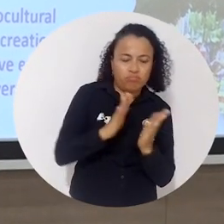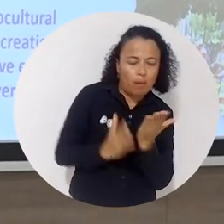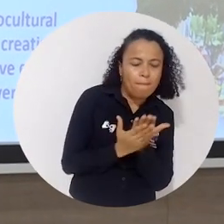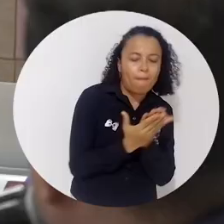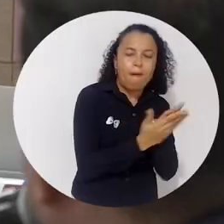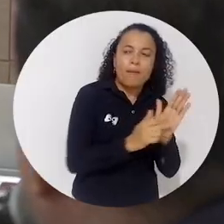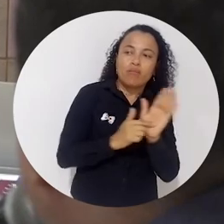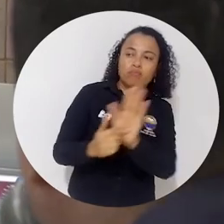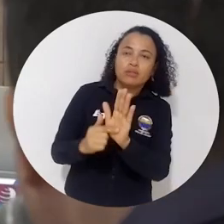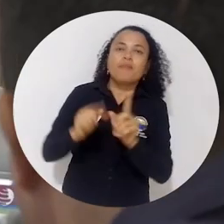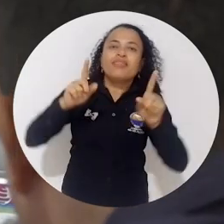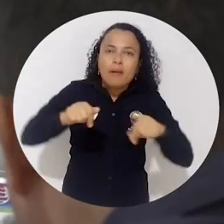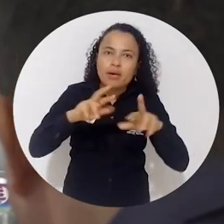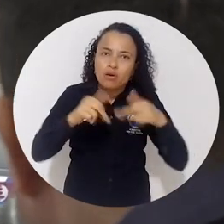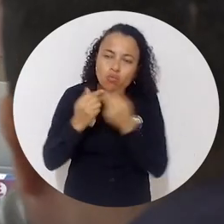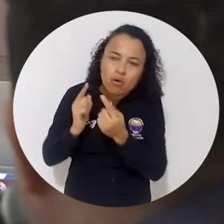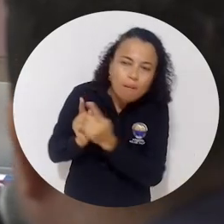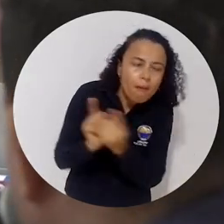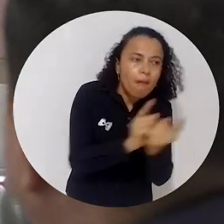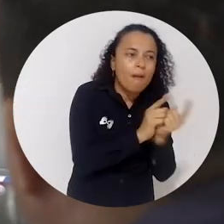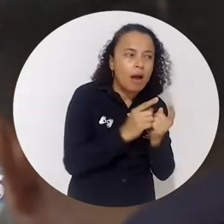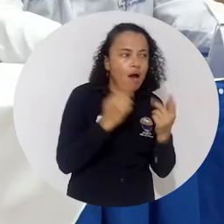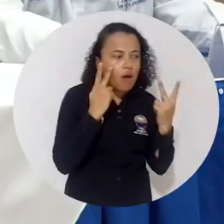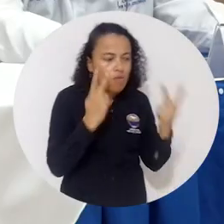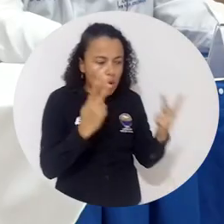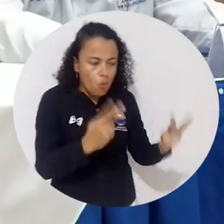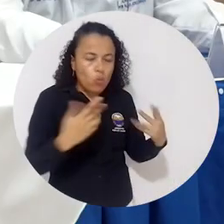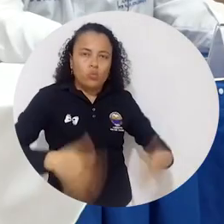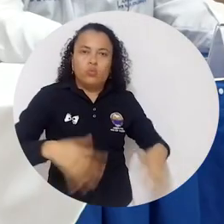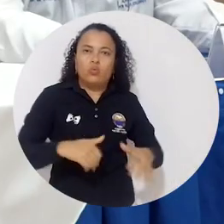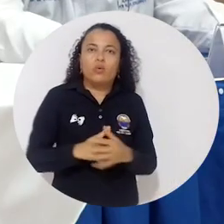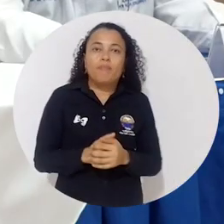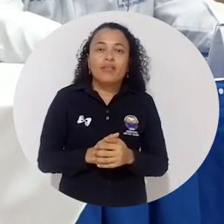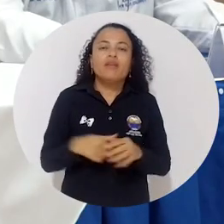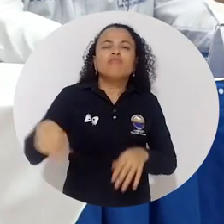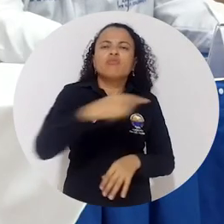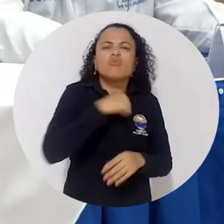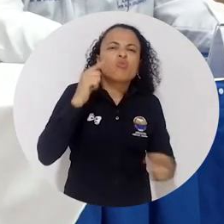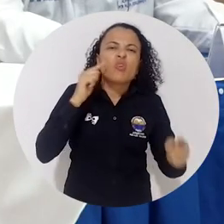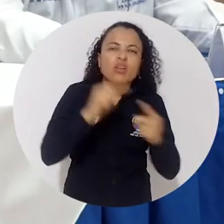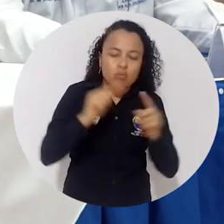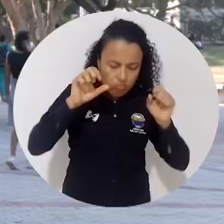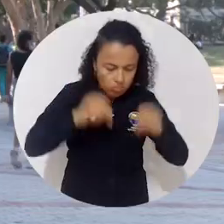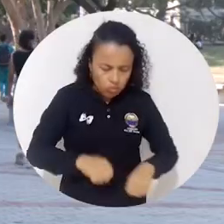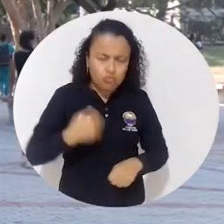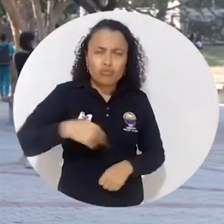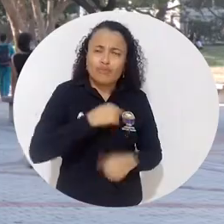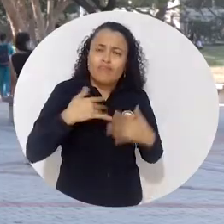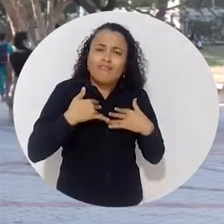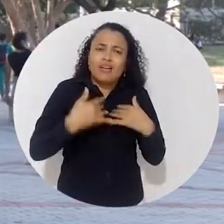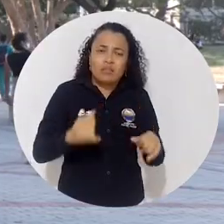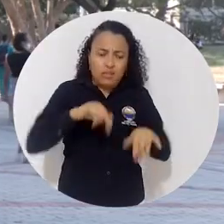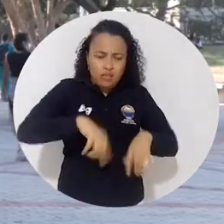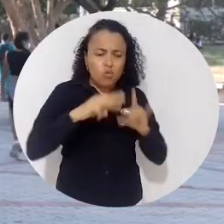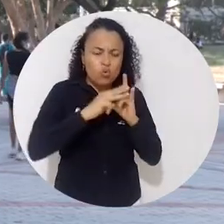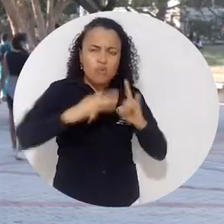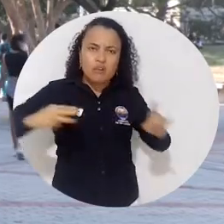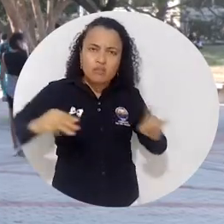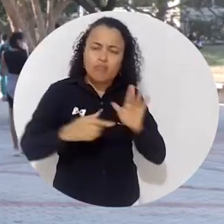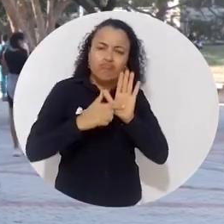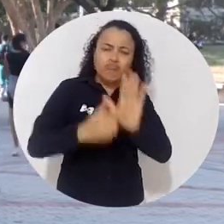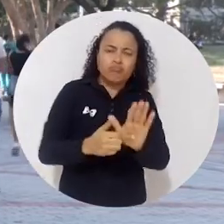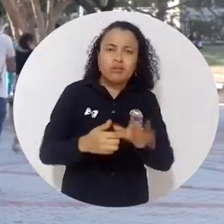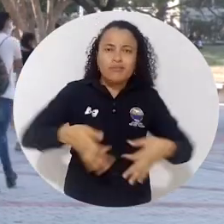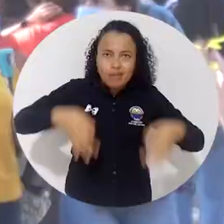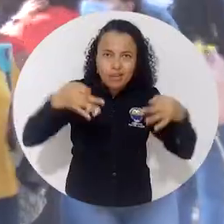informe que enviamos, sino en cada una de las reuniones que pudimos tener. Más allá de la obtención de la acreditación, estamos felices porque la Universidad del